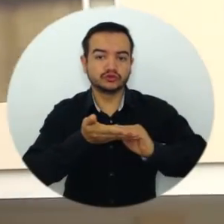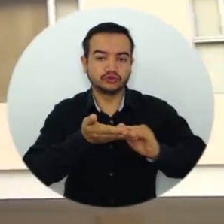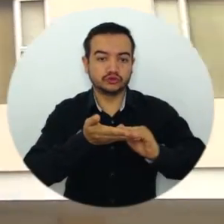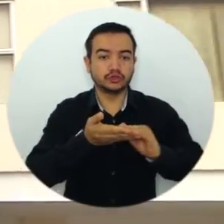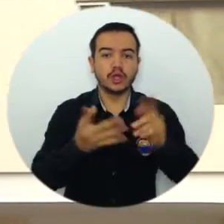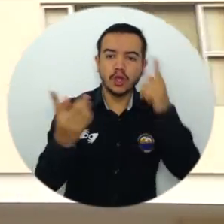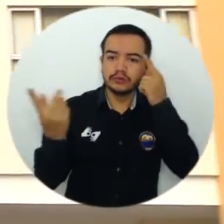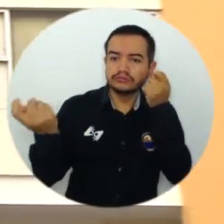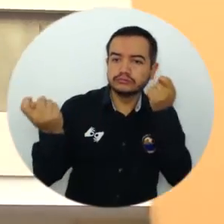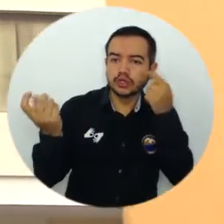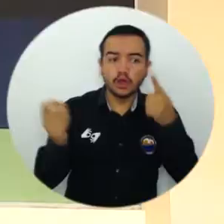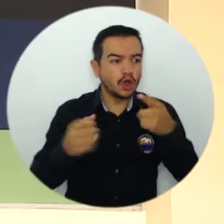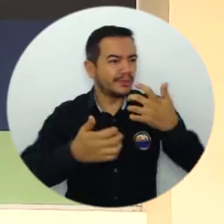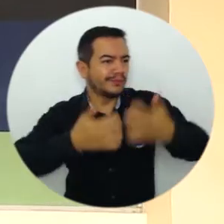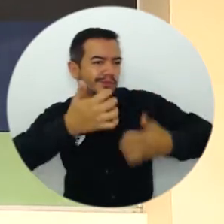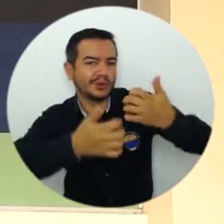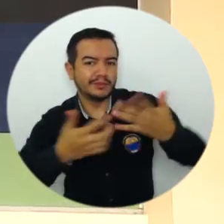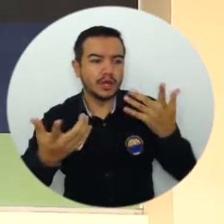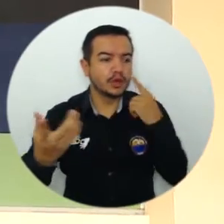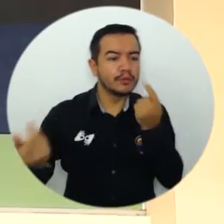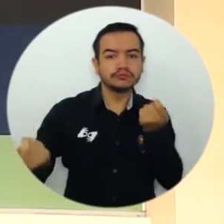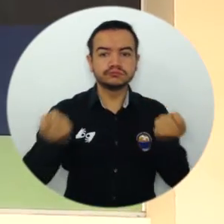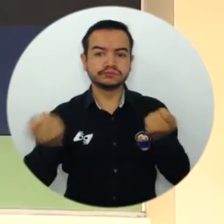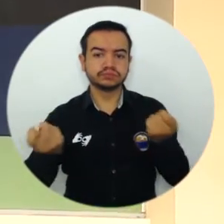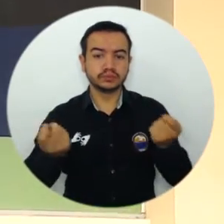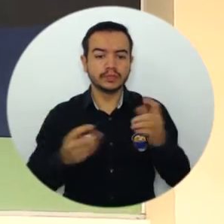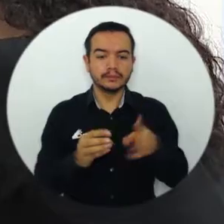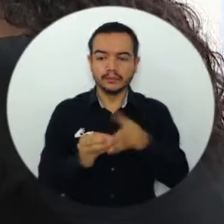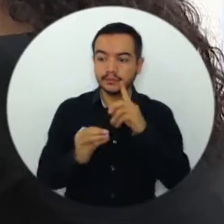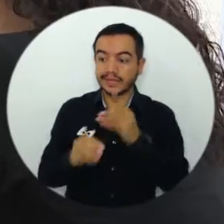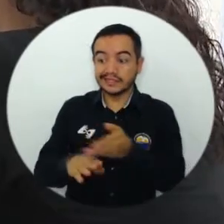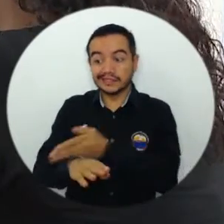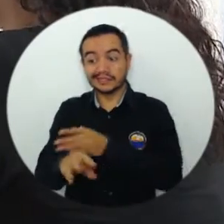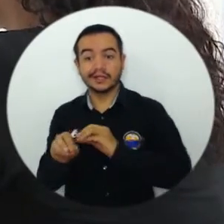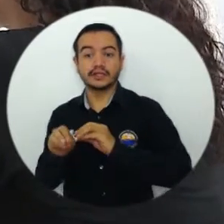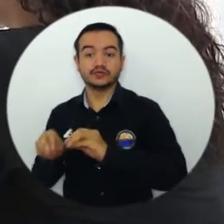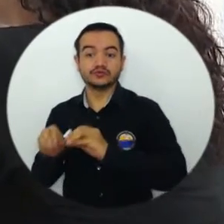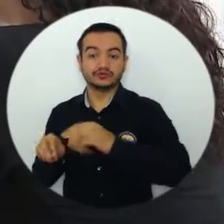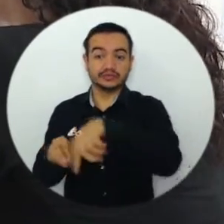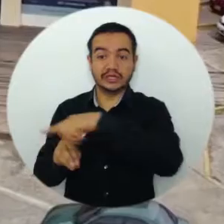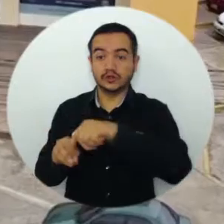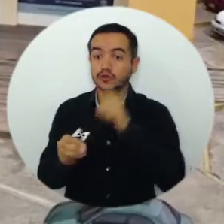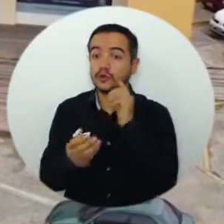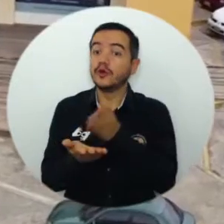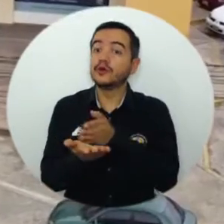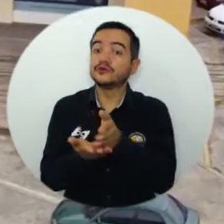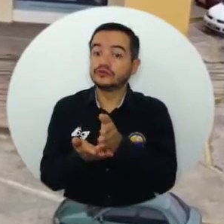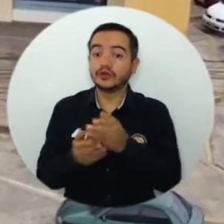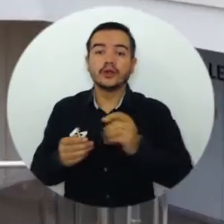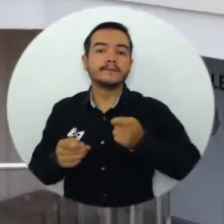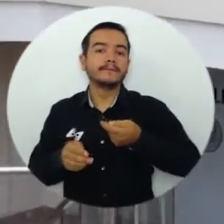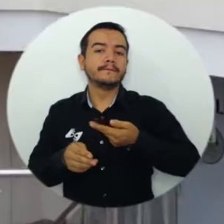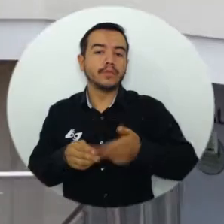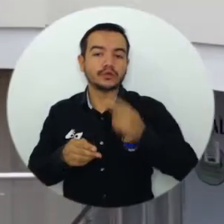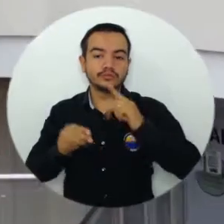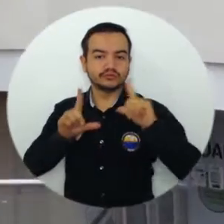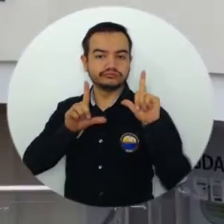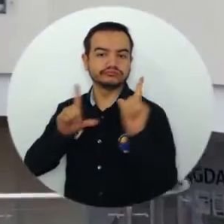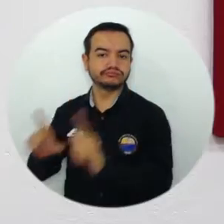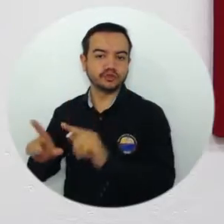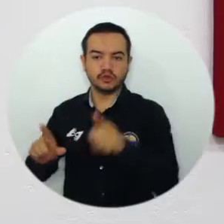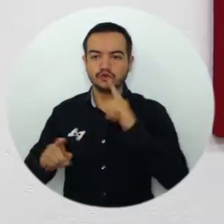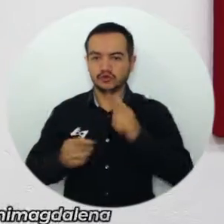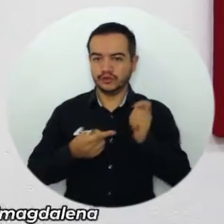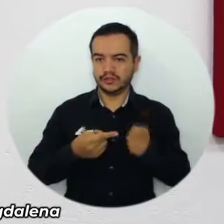conciliación y la resolución de conflictos en el proceso de educación y formación académica de los futuros profesionales del Derecho. Lo